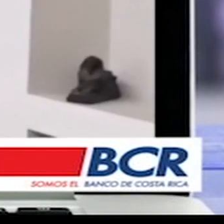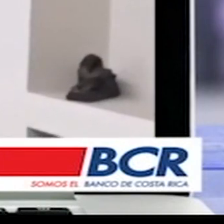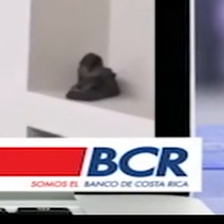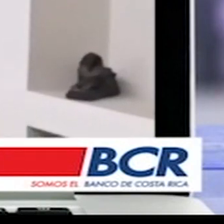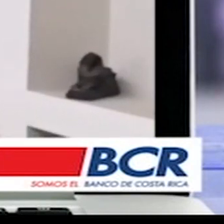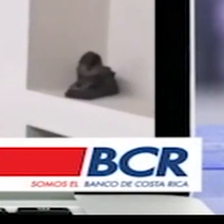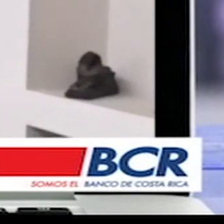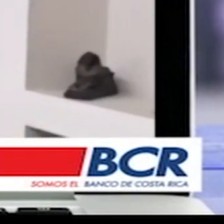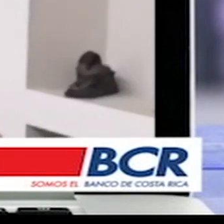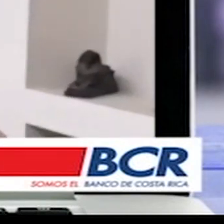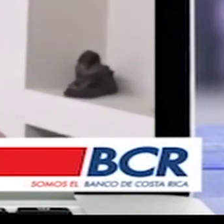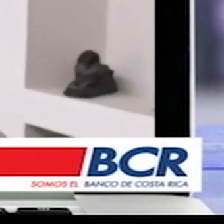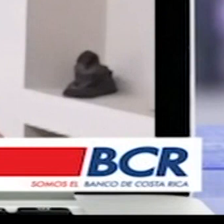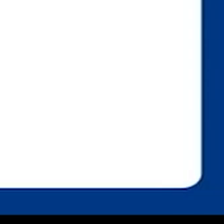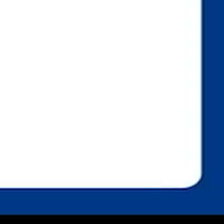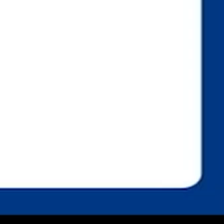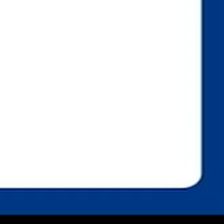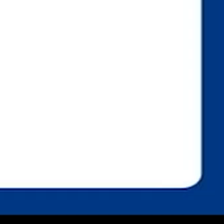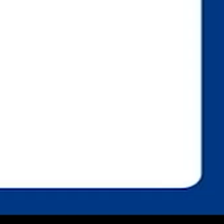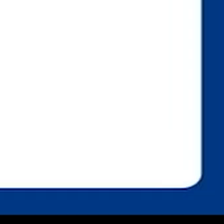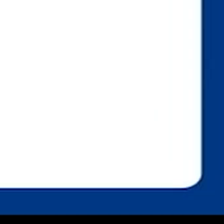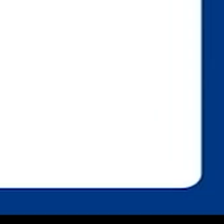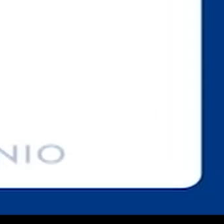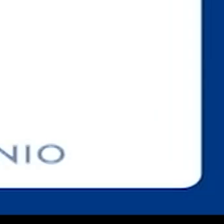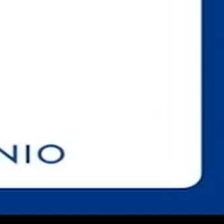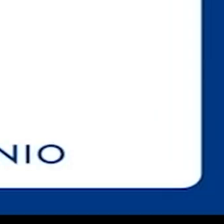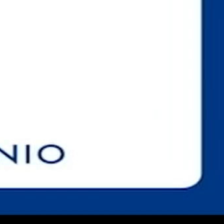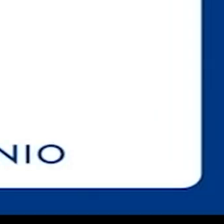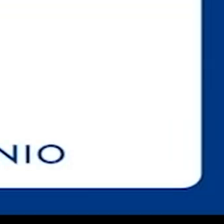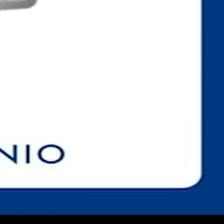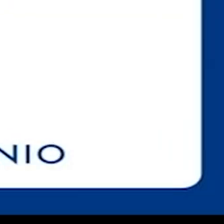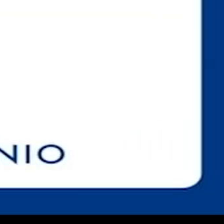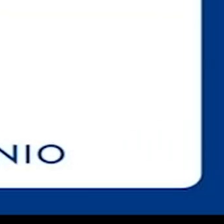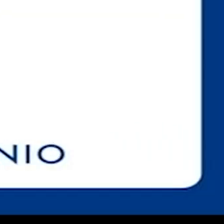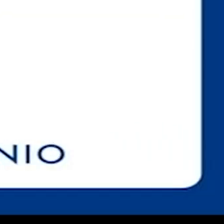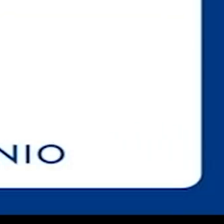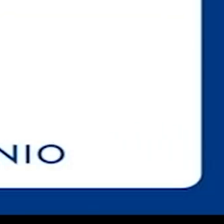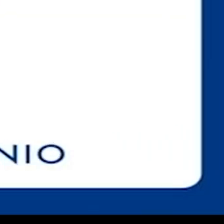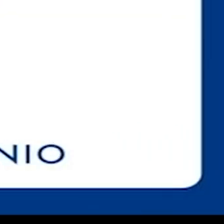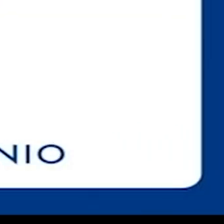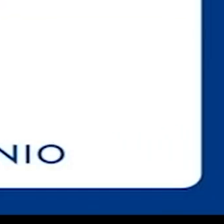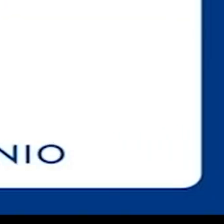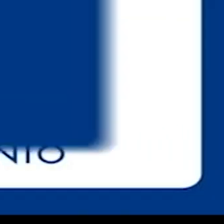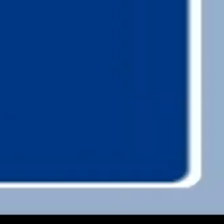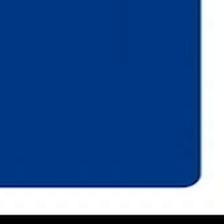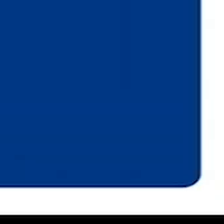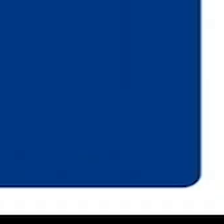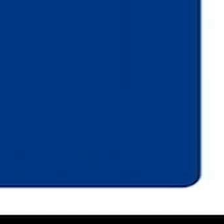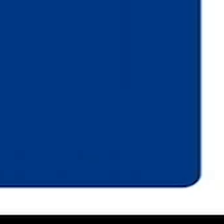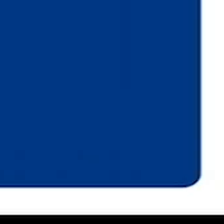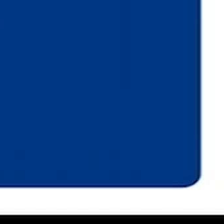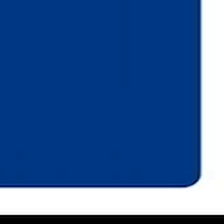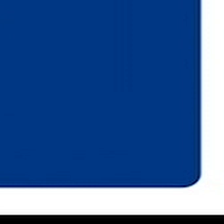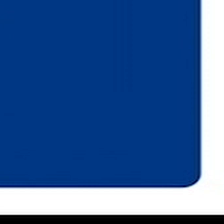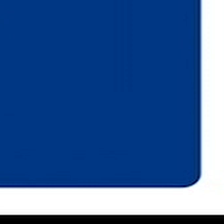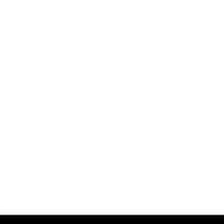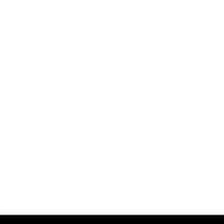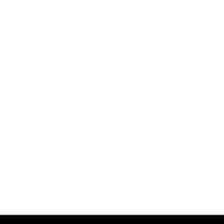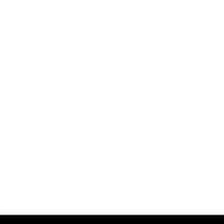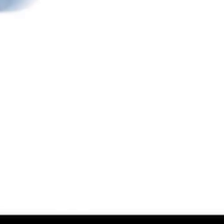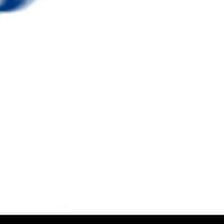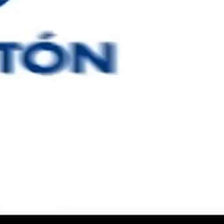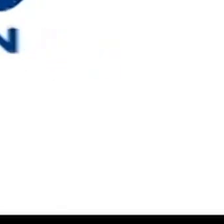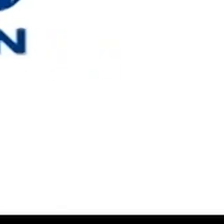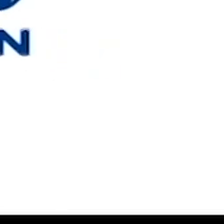BCR le regalarán a 10 papás. Participe al pagar con sus tarjetas del BCR y sea uno de los 10 ganadores de